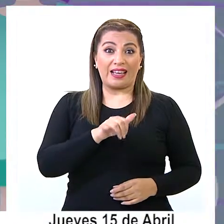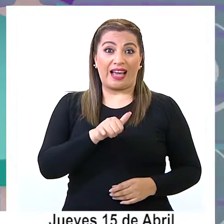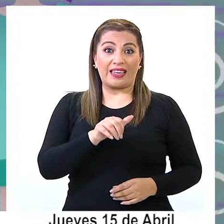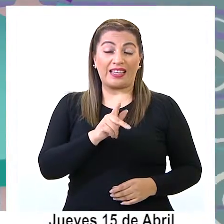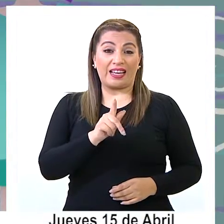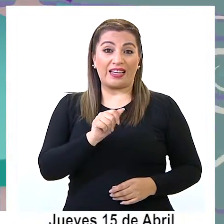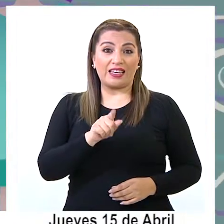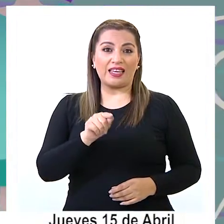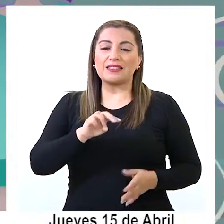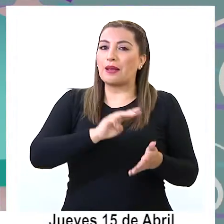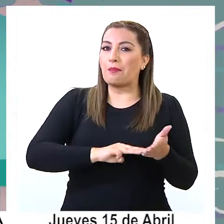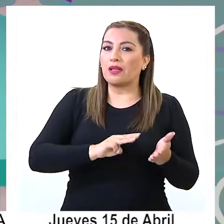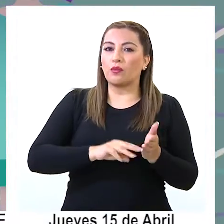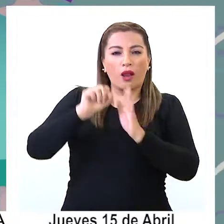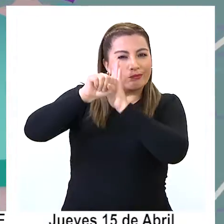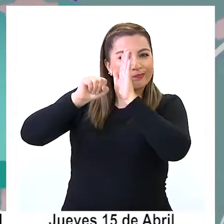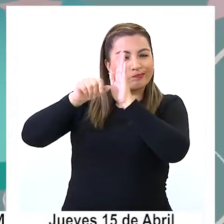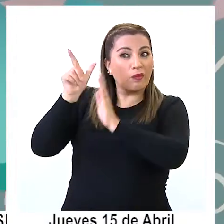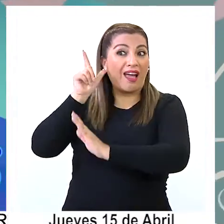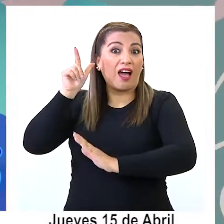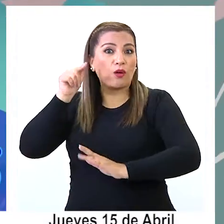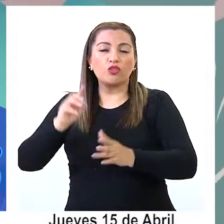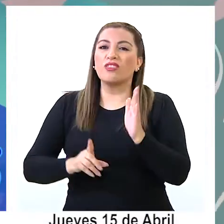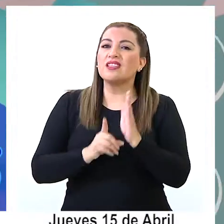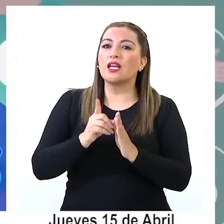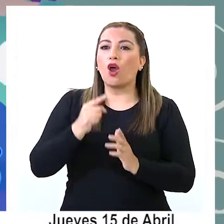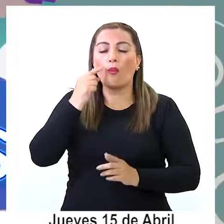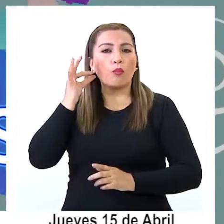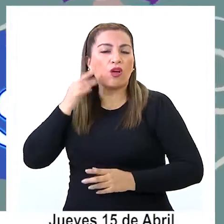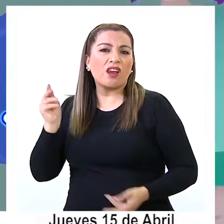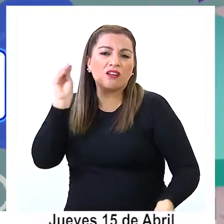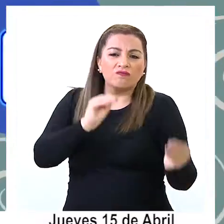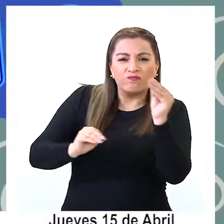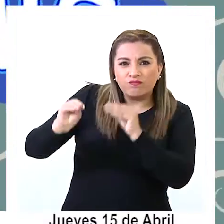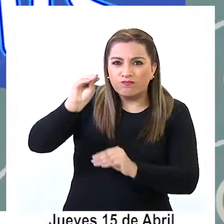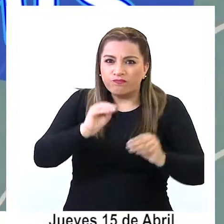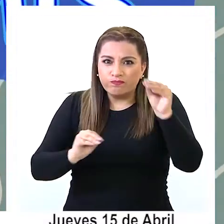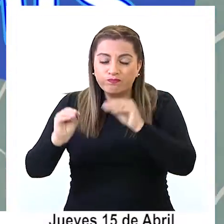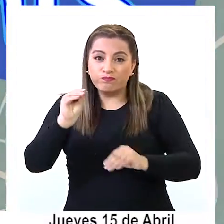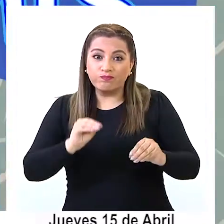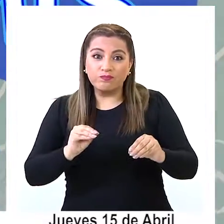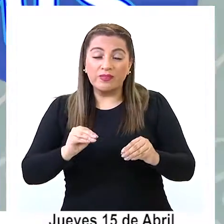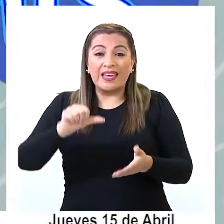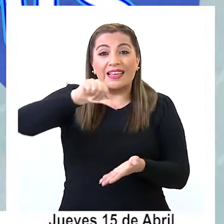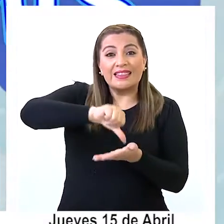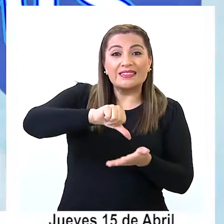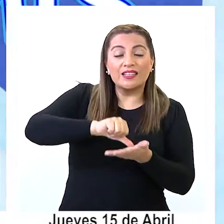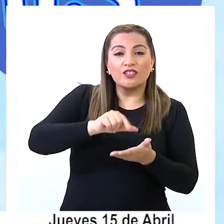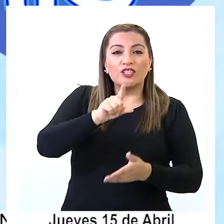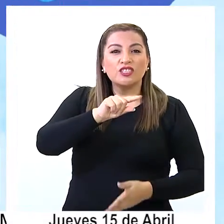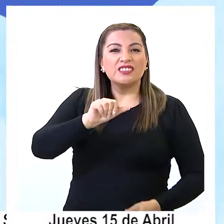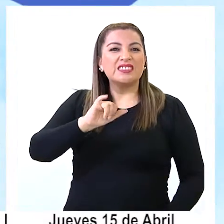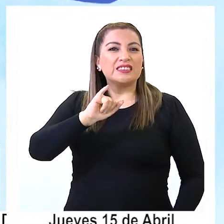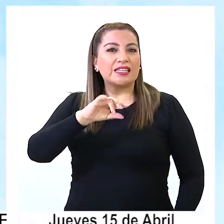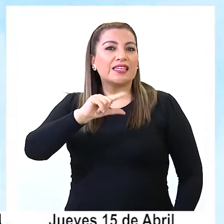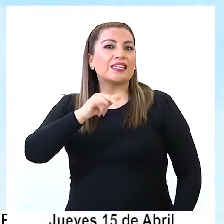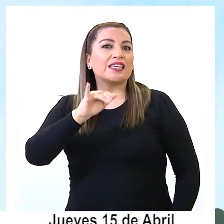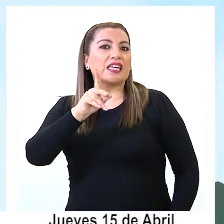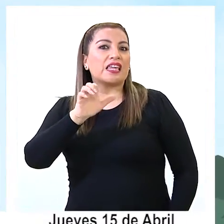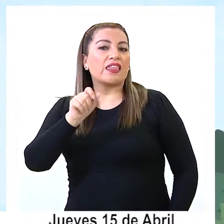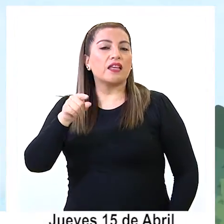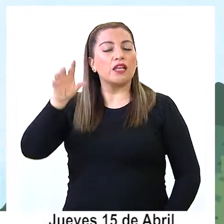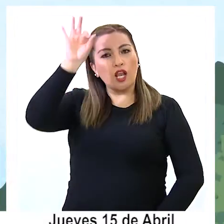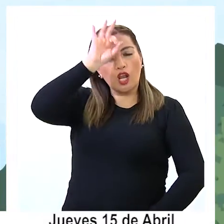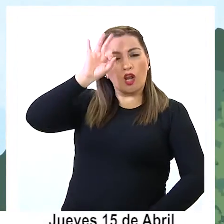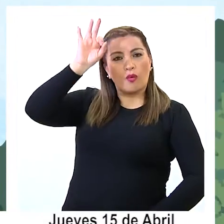Kai Kai es el material audiovisual desarrollado por investigadoras e investigadores del Centro CIDIGEN y que recoge la